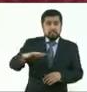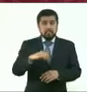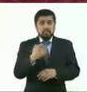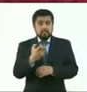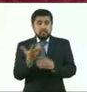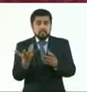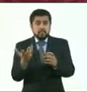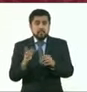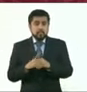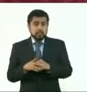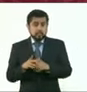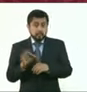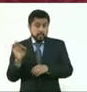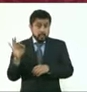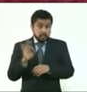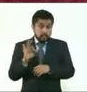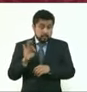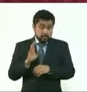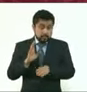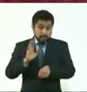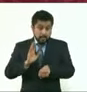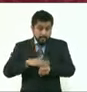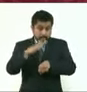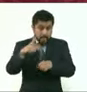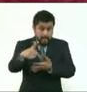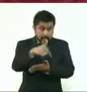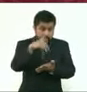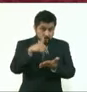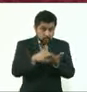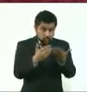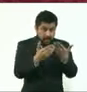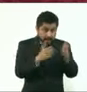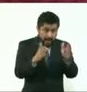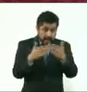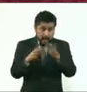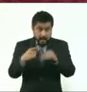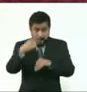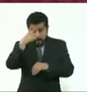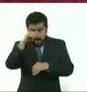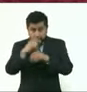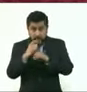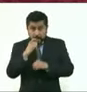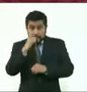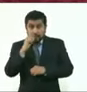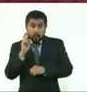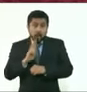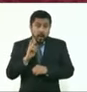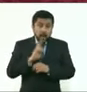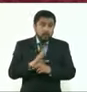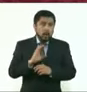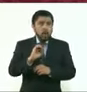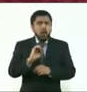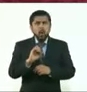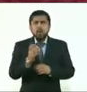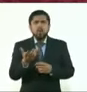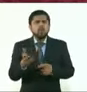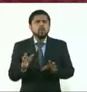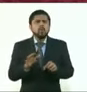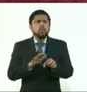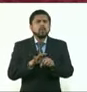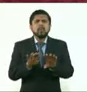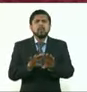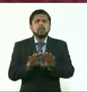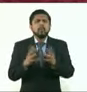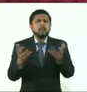No sé si se va a ampliar el número de sitios donde se puedan hacer estas pruebas o algún otro mecanismo para